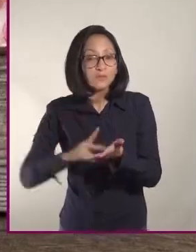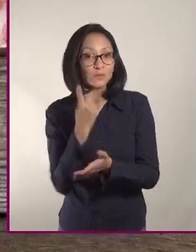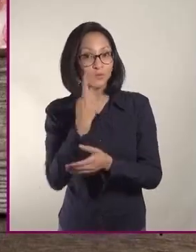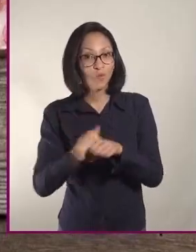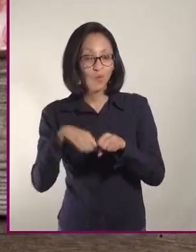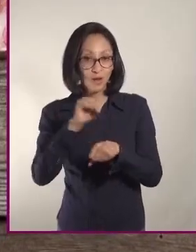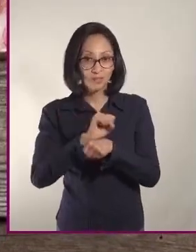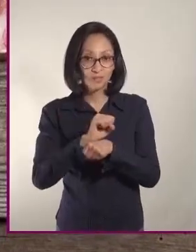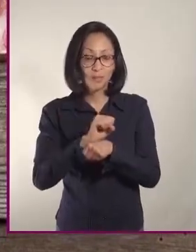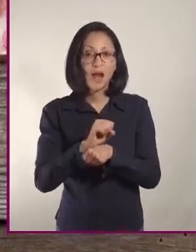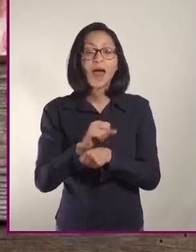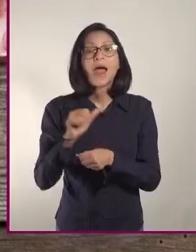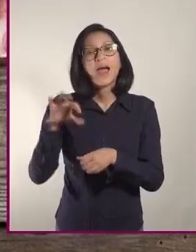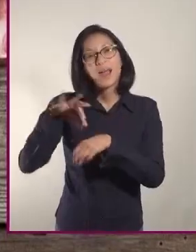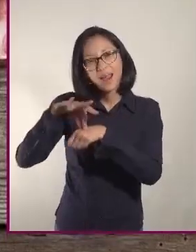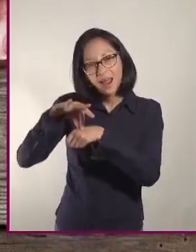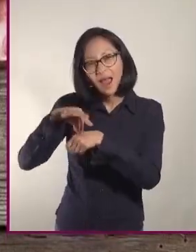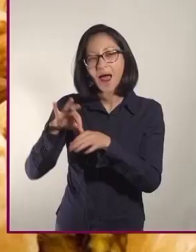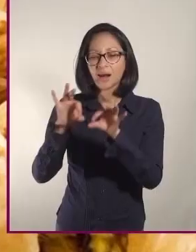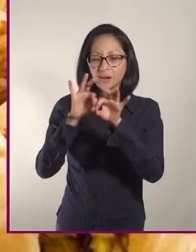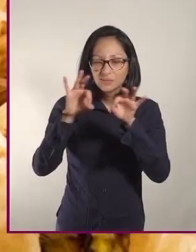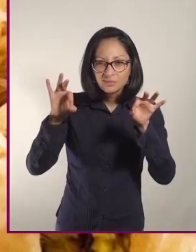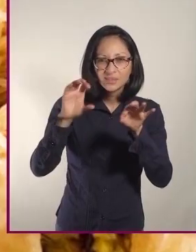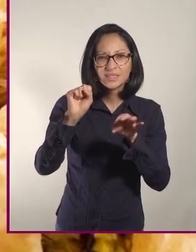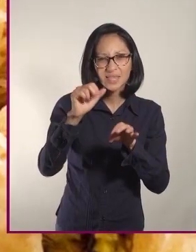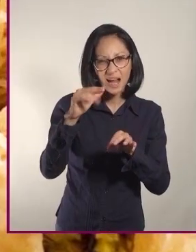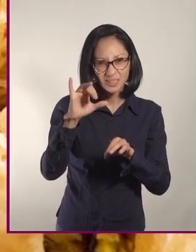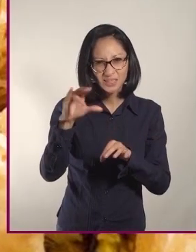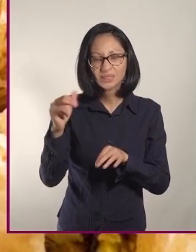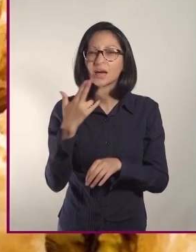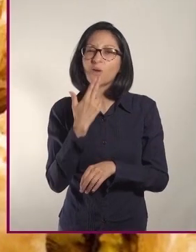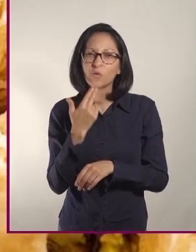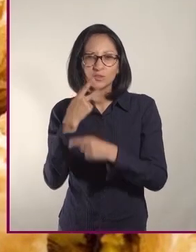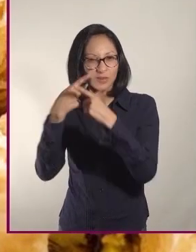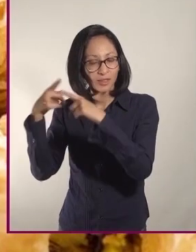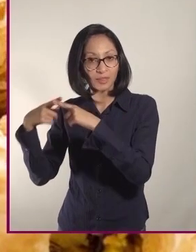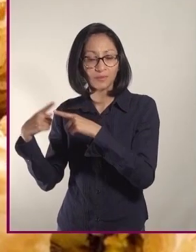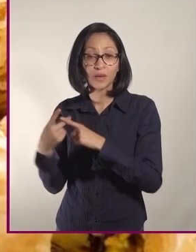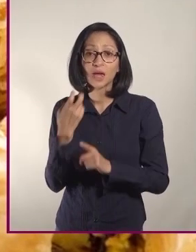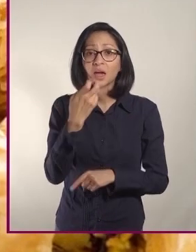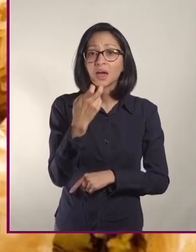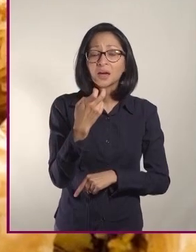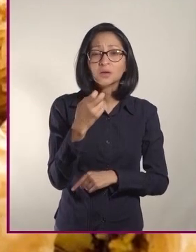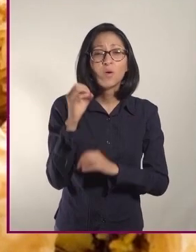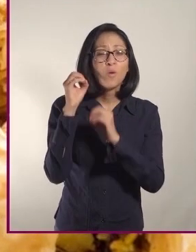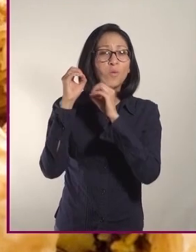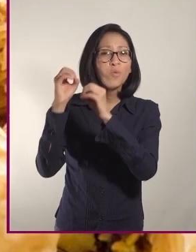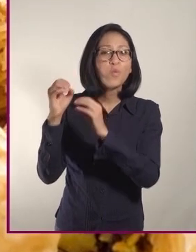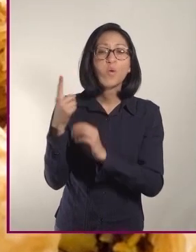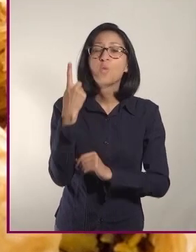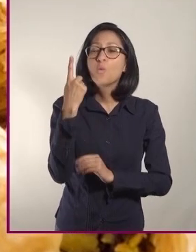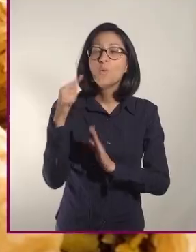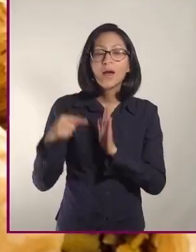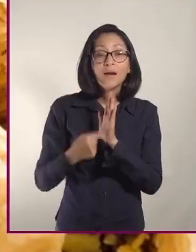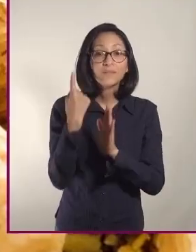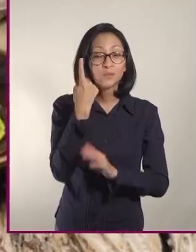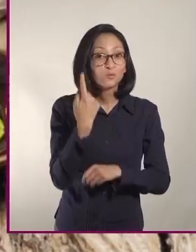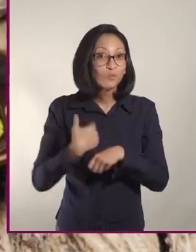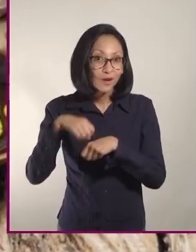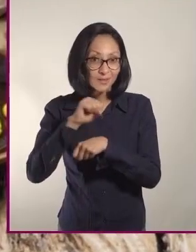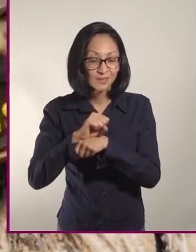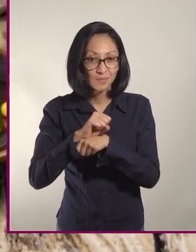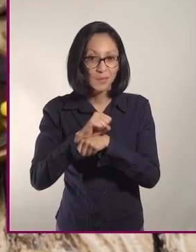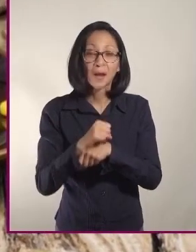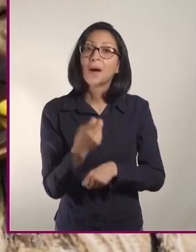Y la carne procesada, como las salchichas, al igual que los dulces, de plano la consumen máximo una vez a la semana.